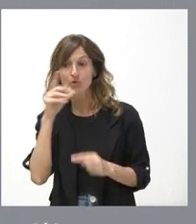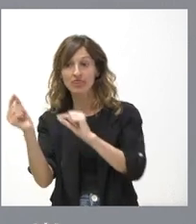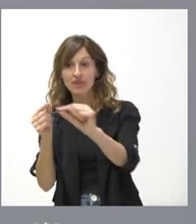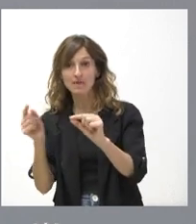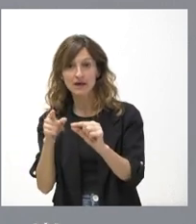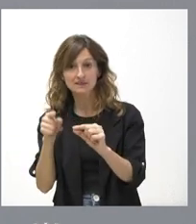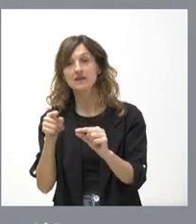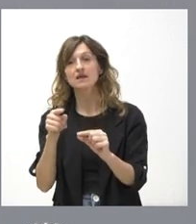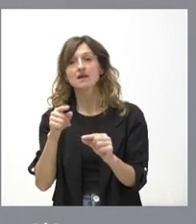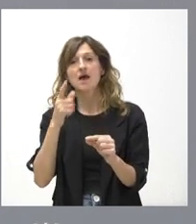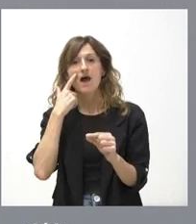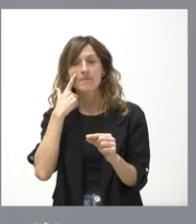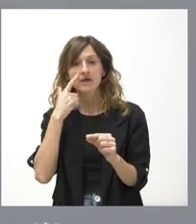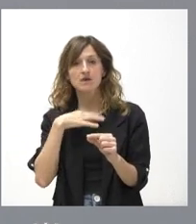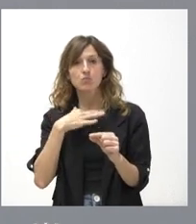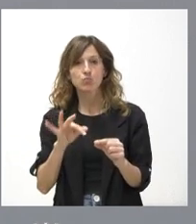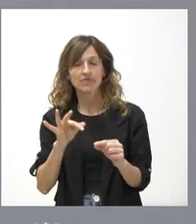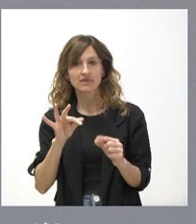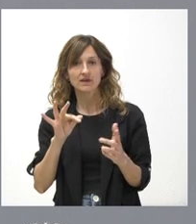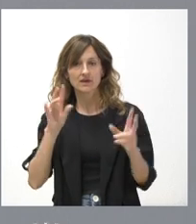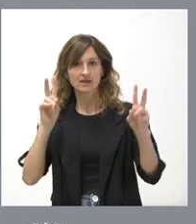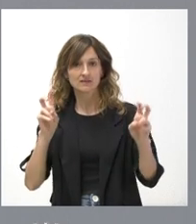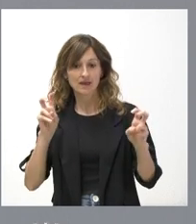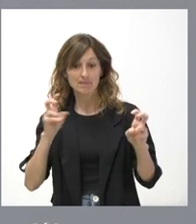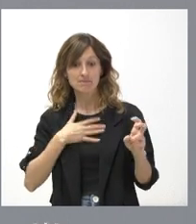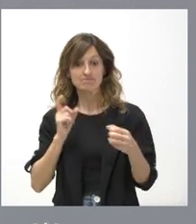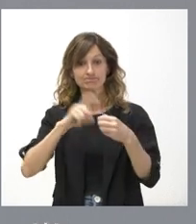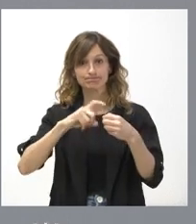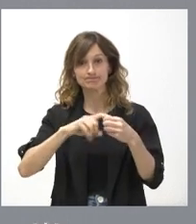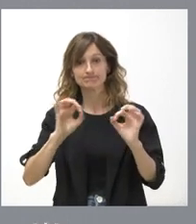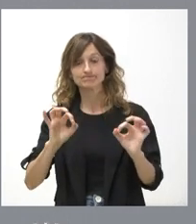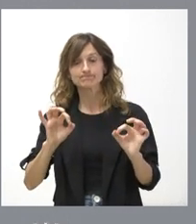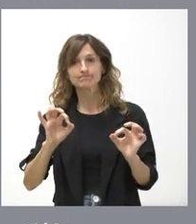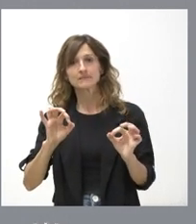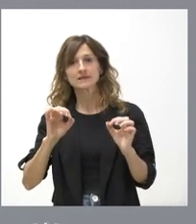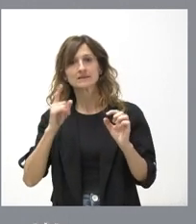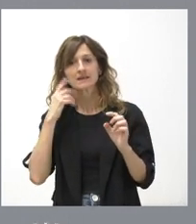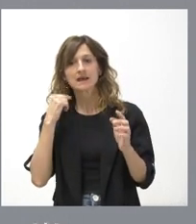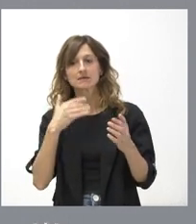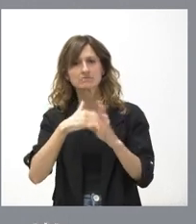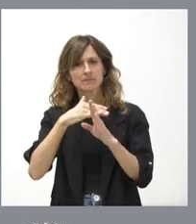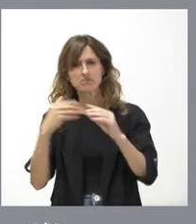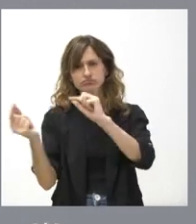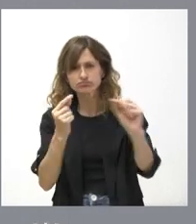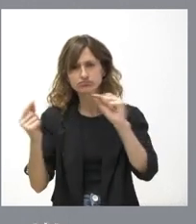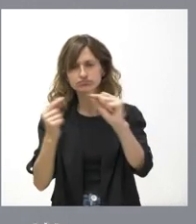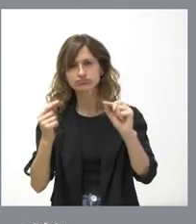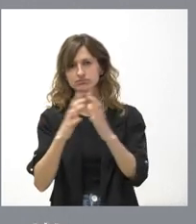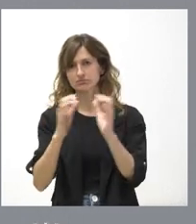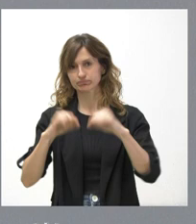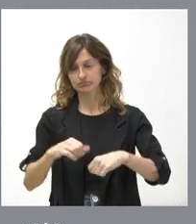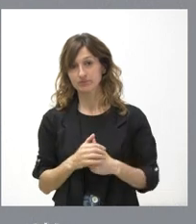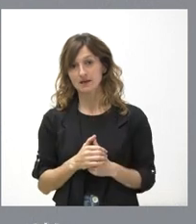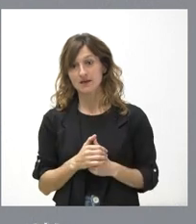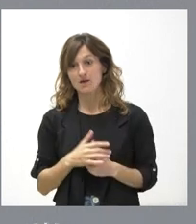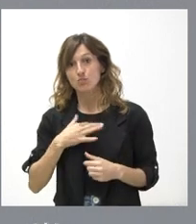puedan tener, en la medida que corresponda a nuestra participación, el mayor nivel de diálogo o de acuerdo posible. Quizá este